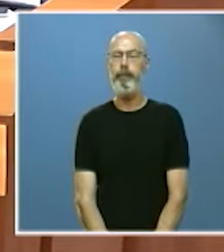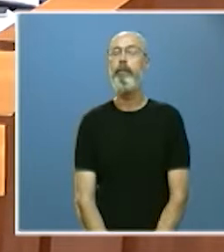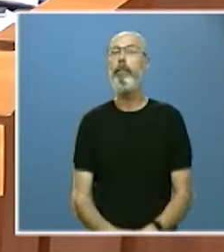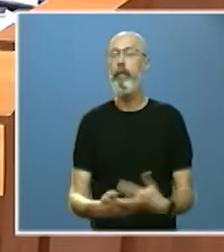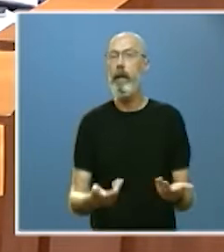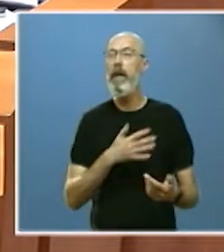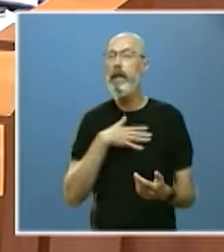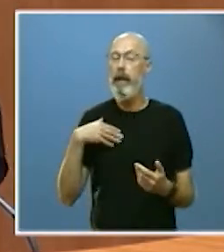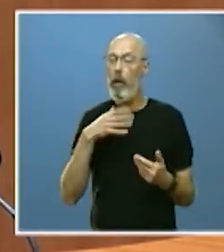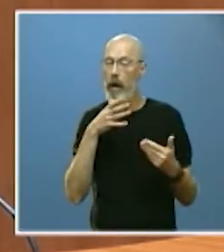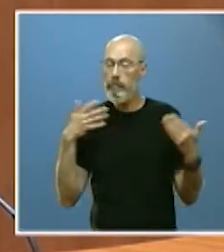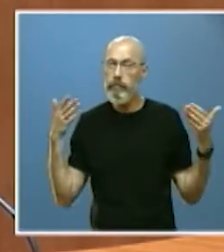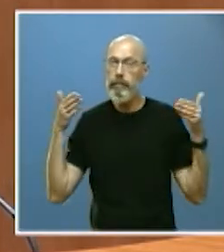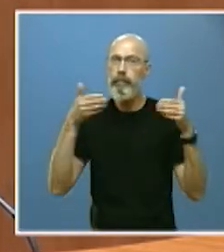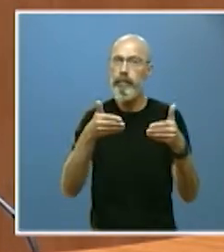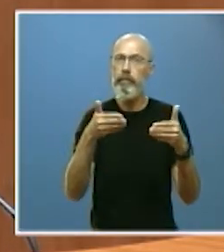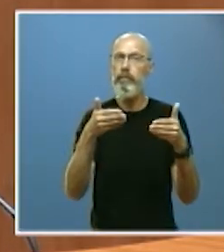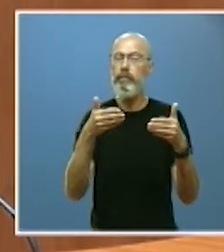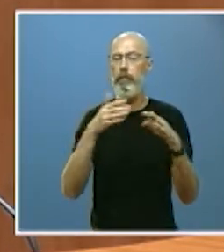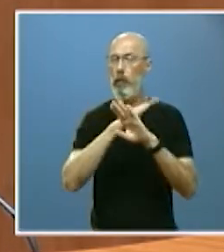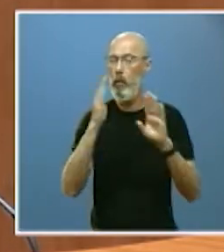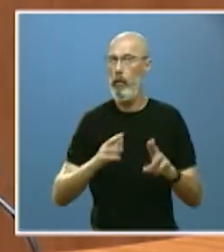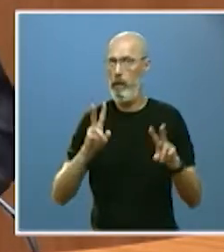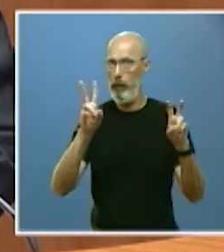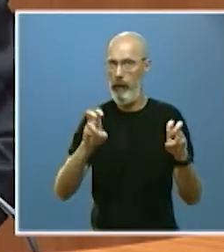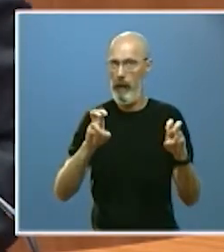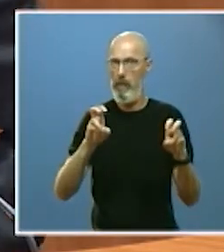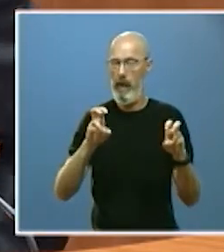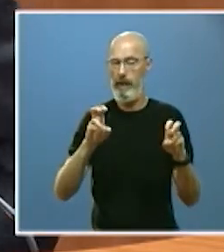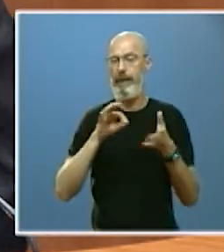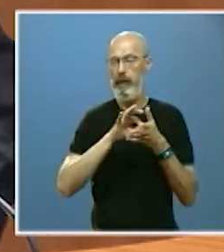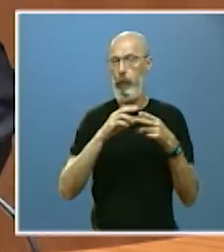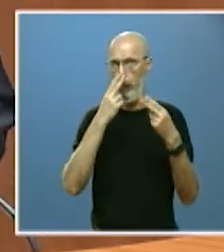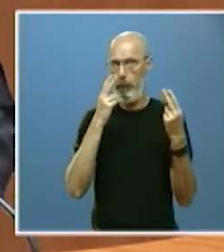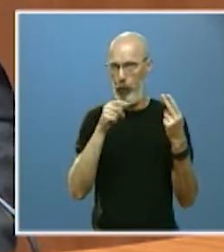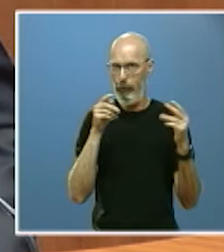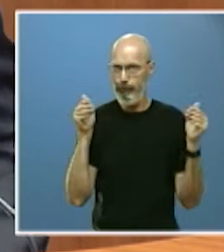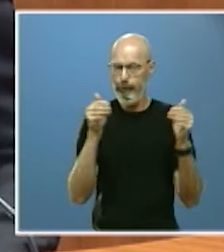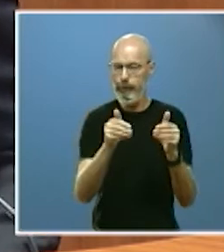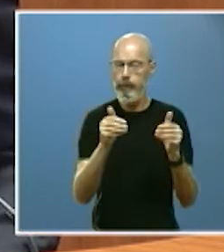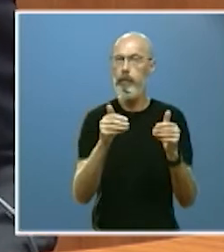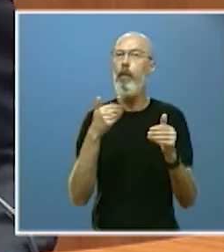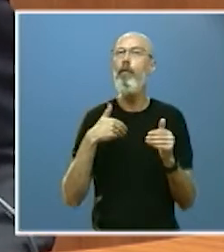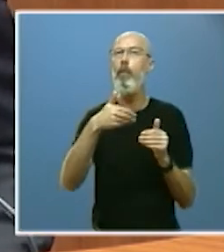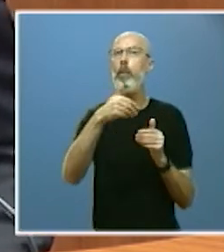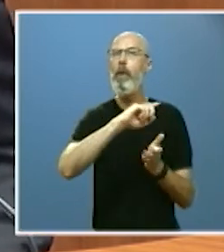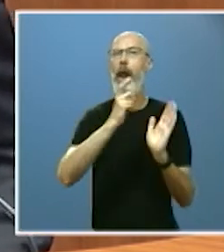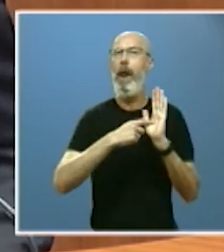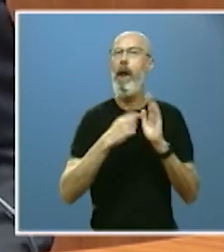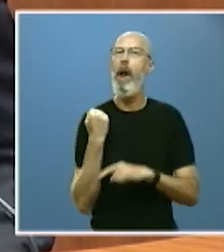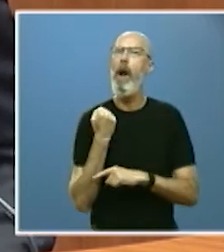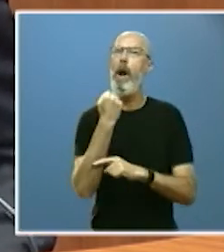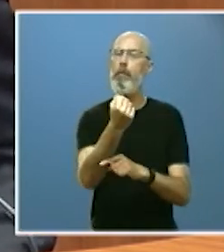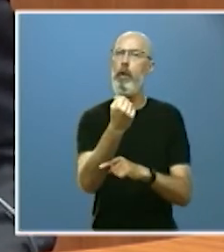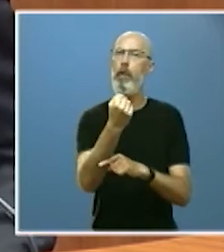quiero centrar la última cuestión en este ámbito de los servicios públicos en la futura ley de apoyo a la